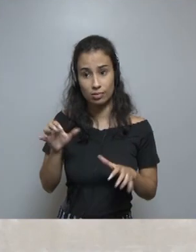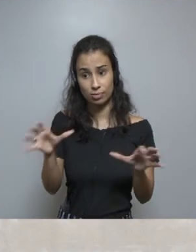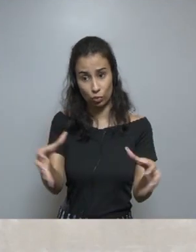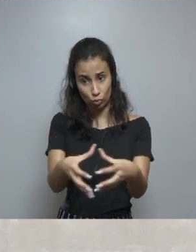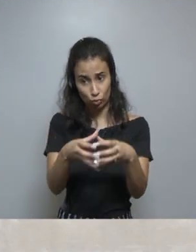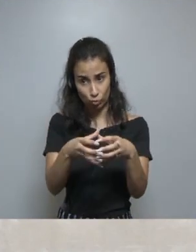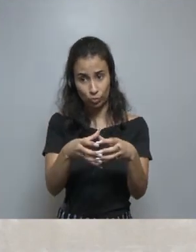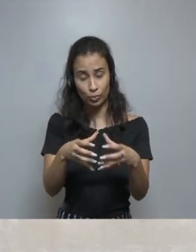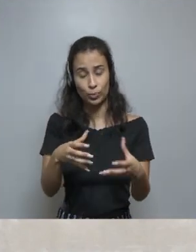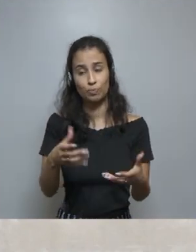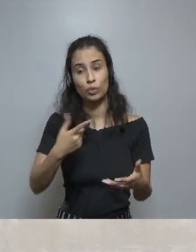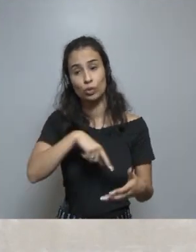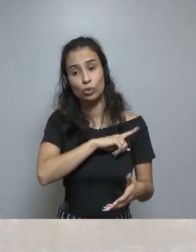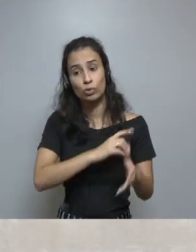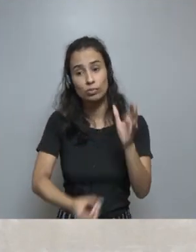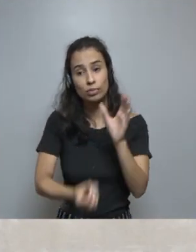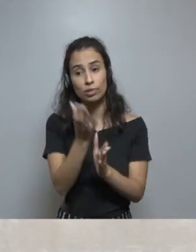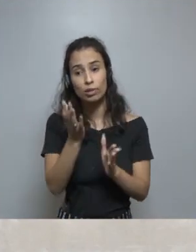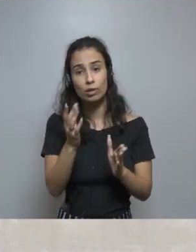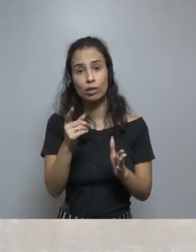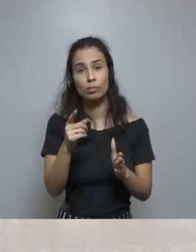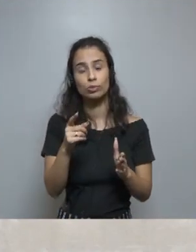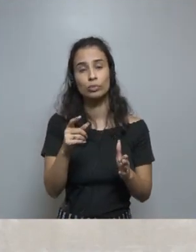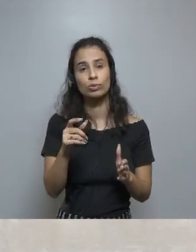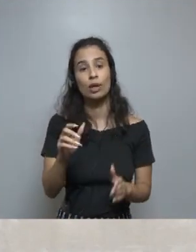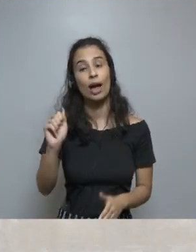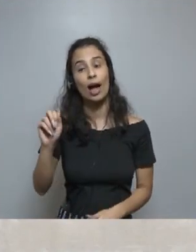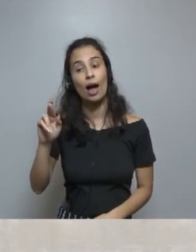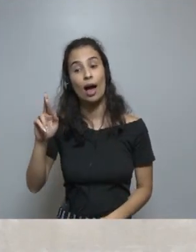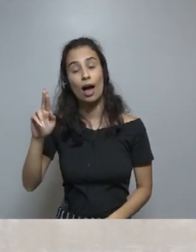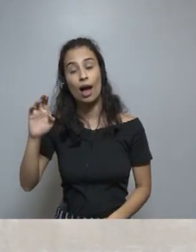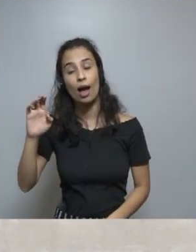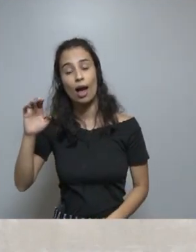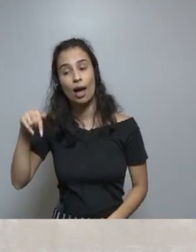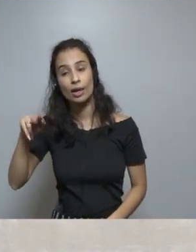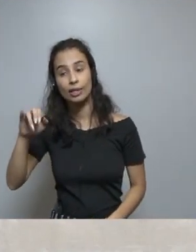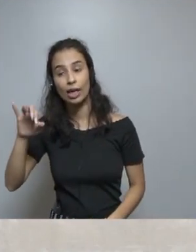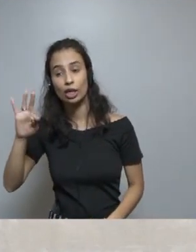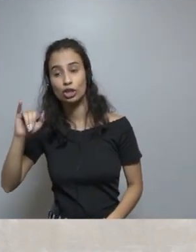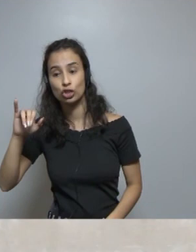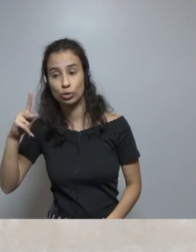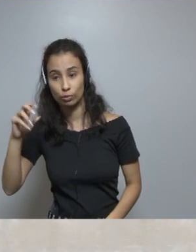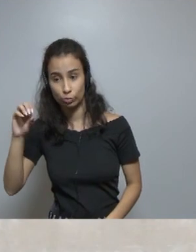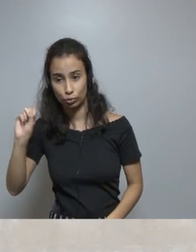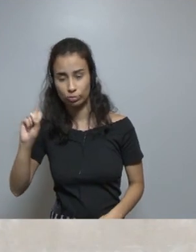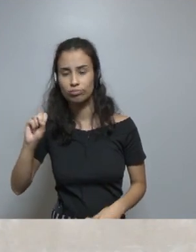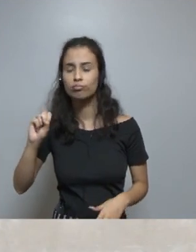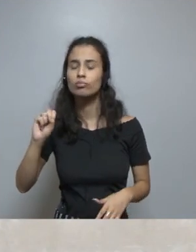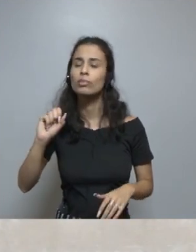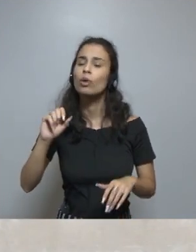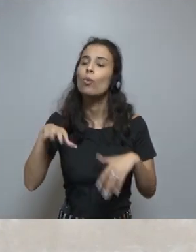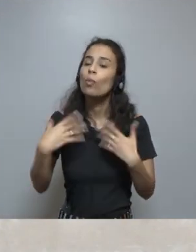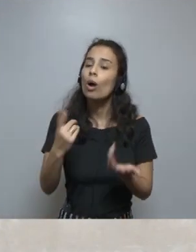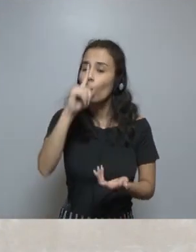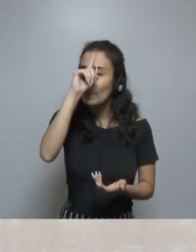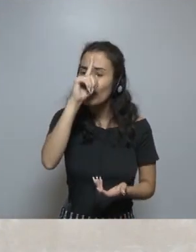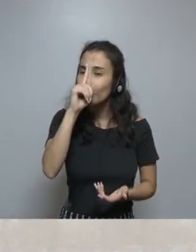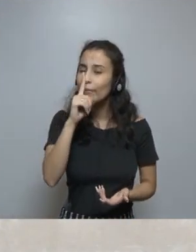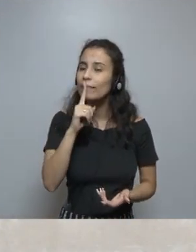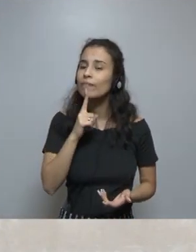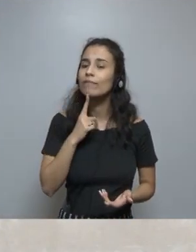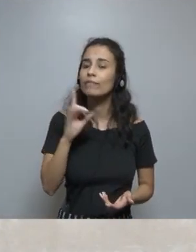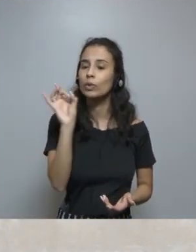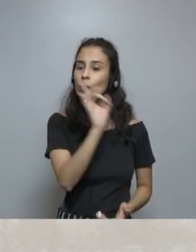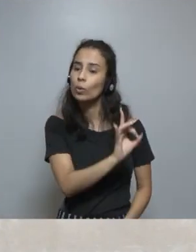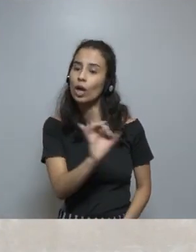Y en esos grupos focales armamos algunos arquetipos con los perfiles de